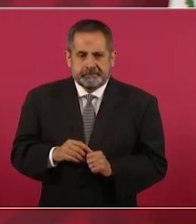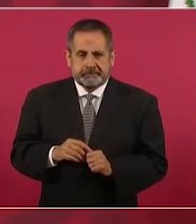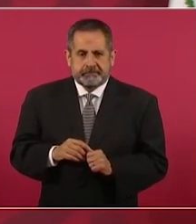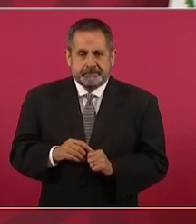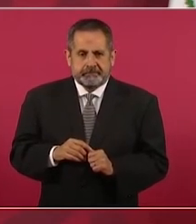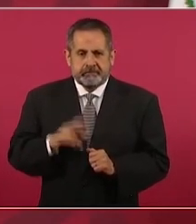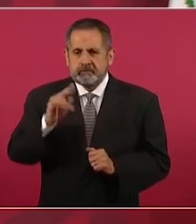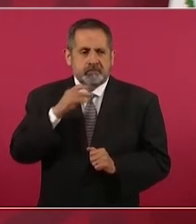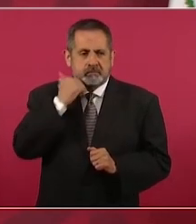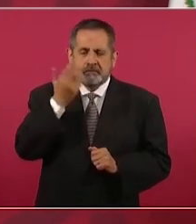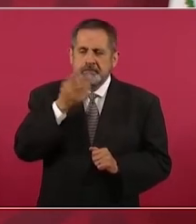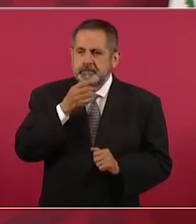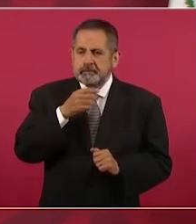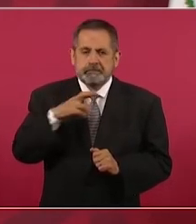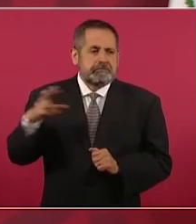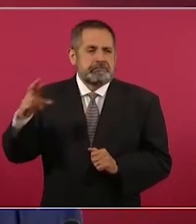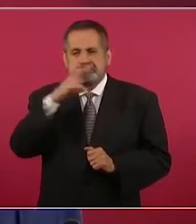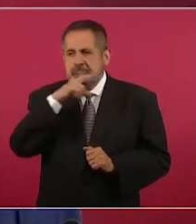apresurarnos